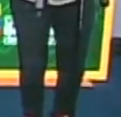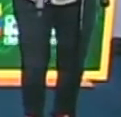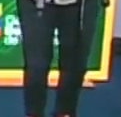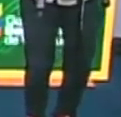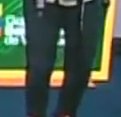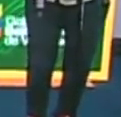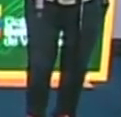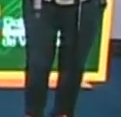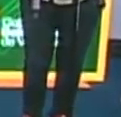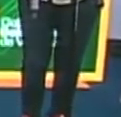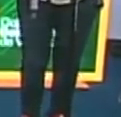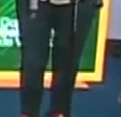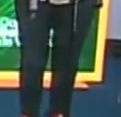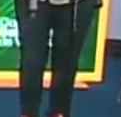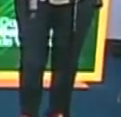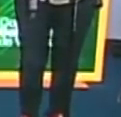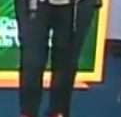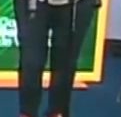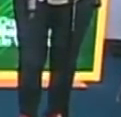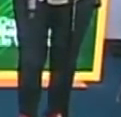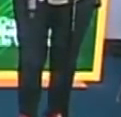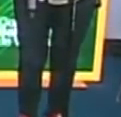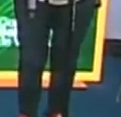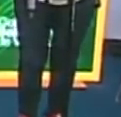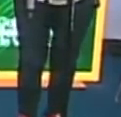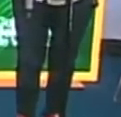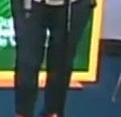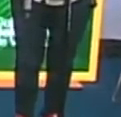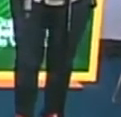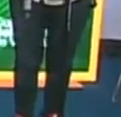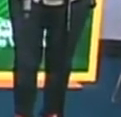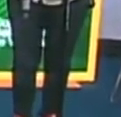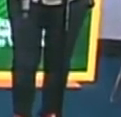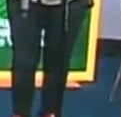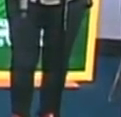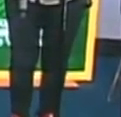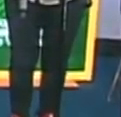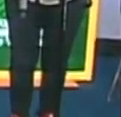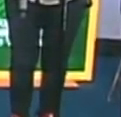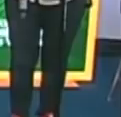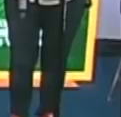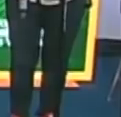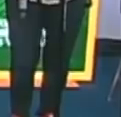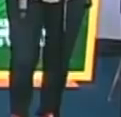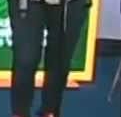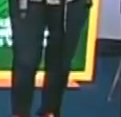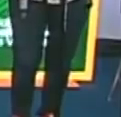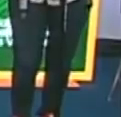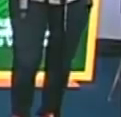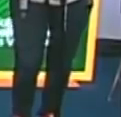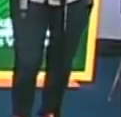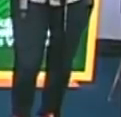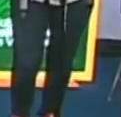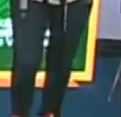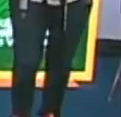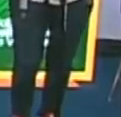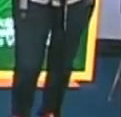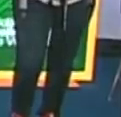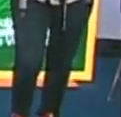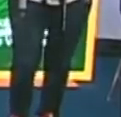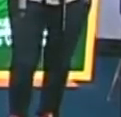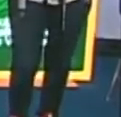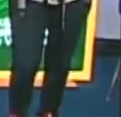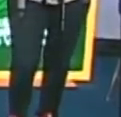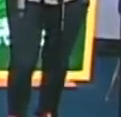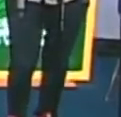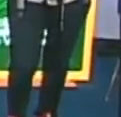No seré un esclavo Esclavo Si inventamos un